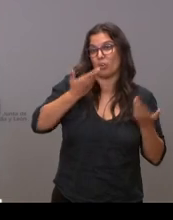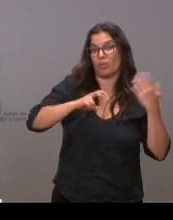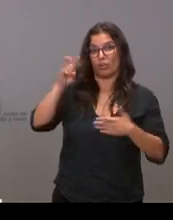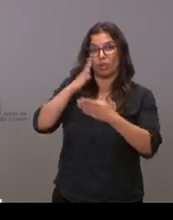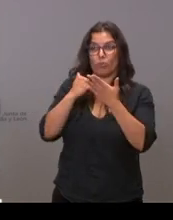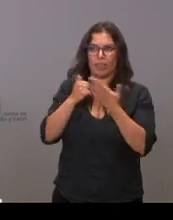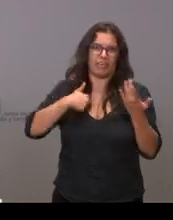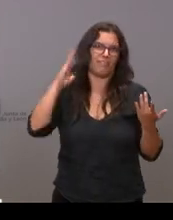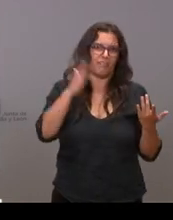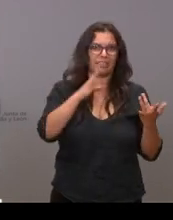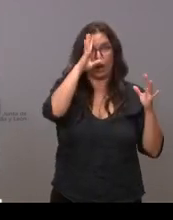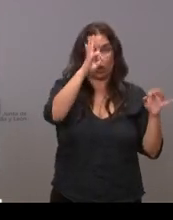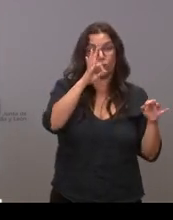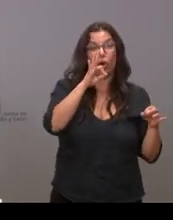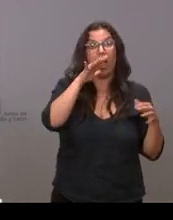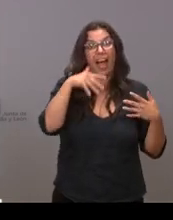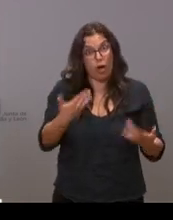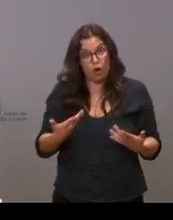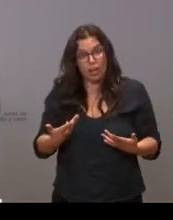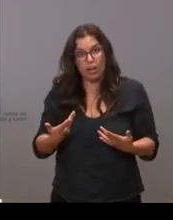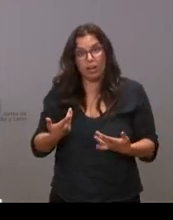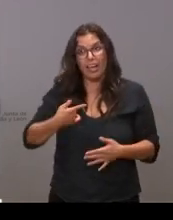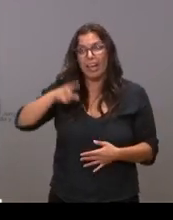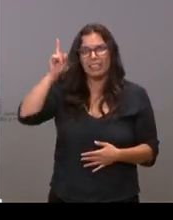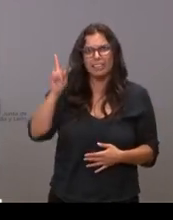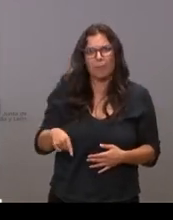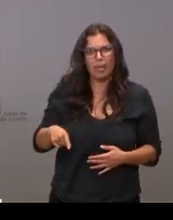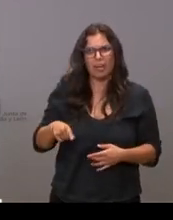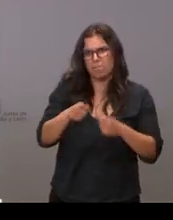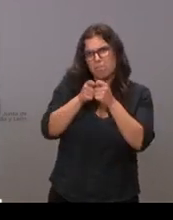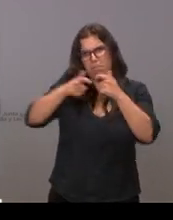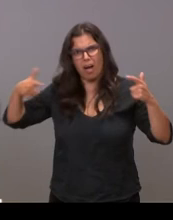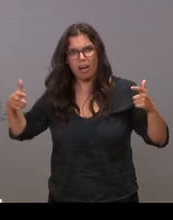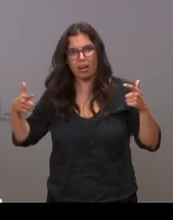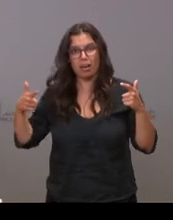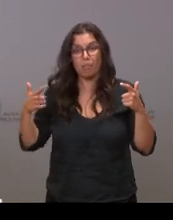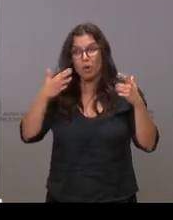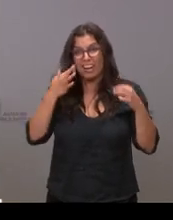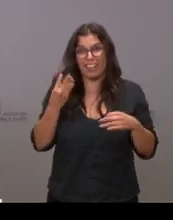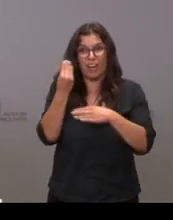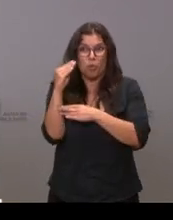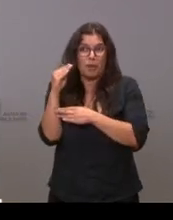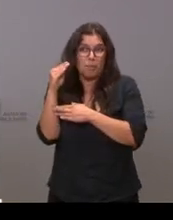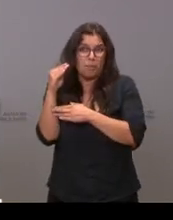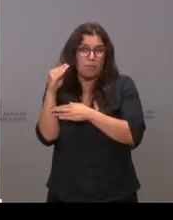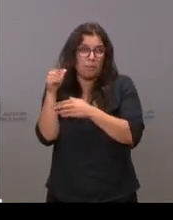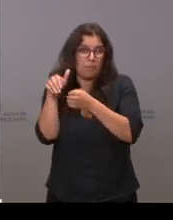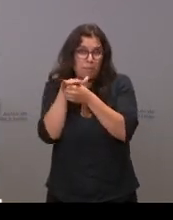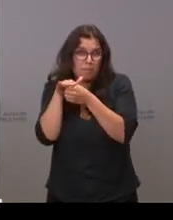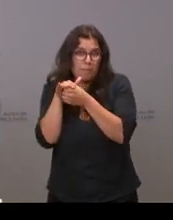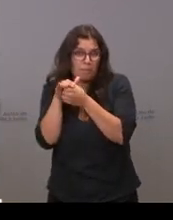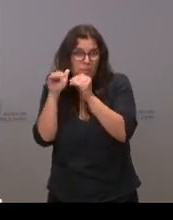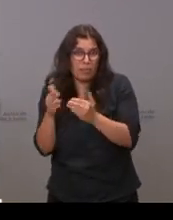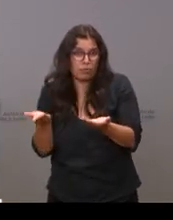pero en esta también estamos en los puestos de cabeza y nuestra población joven se supone que no es tan importante como